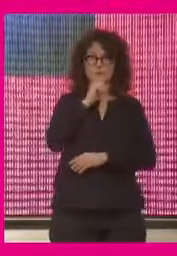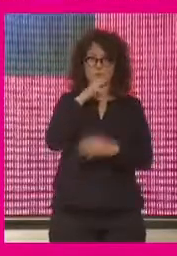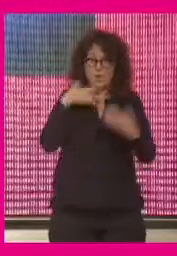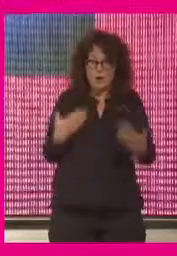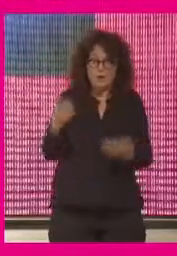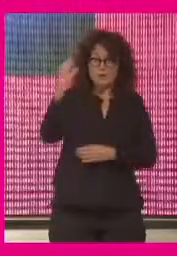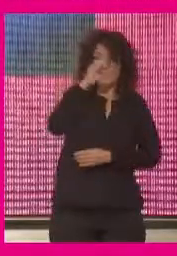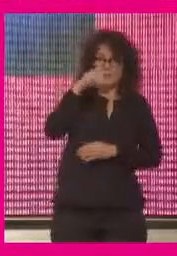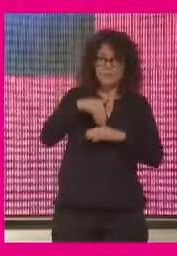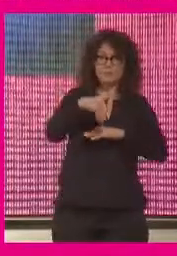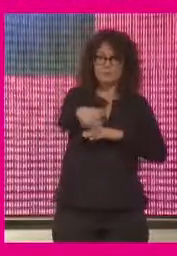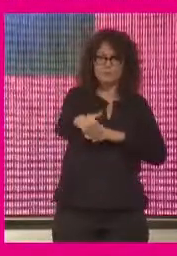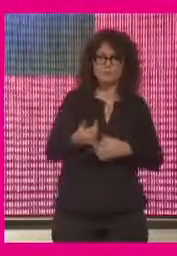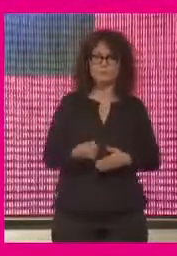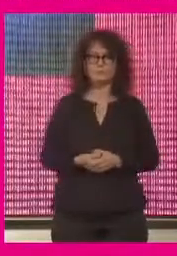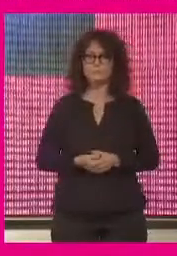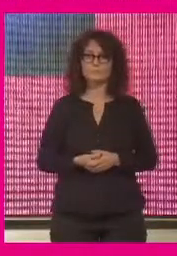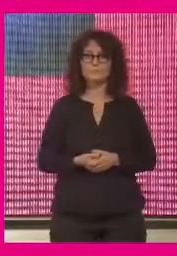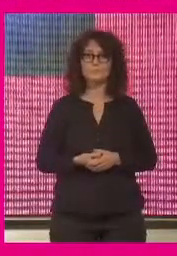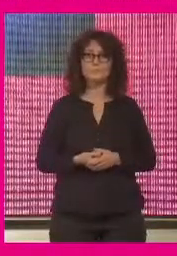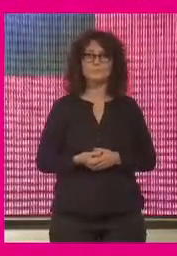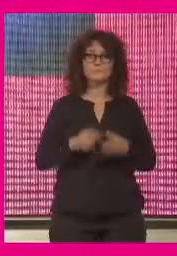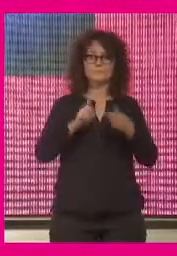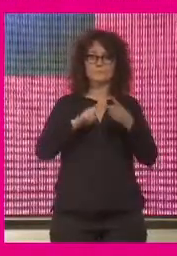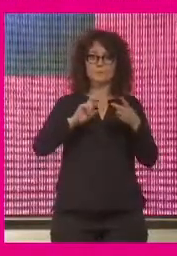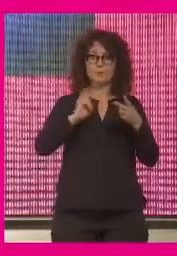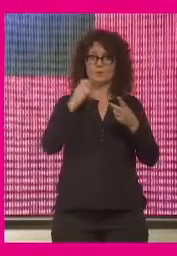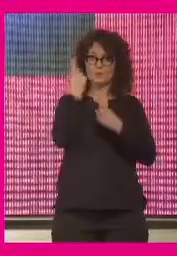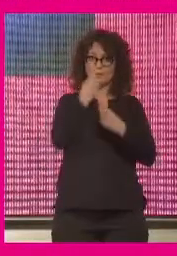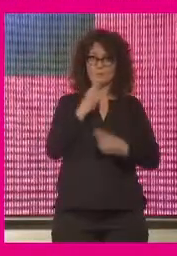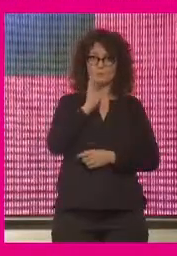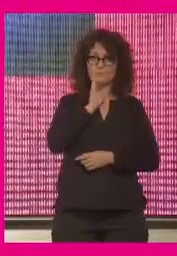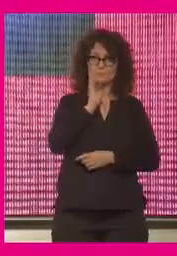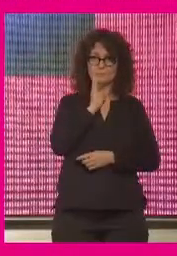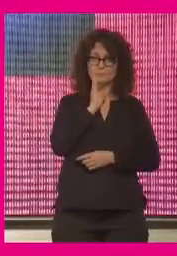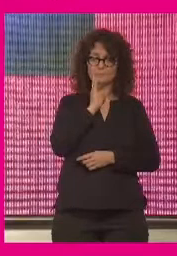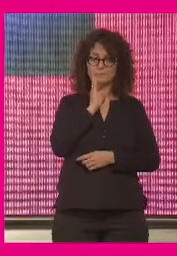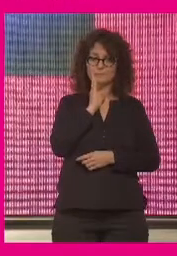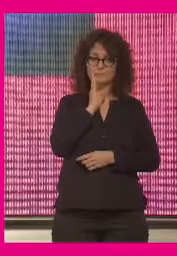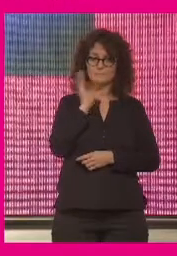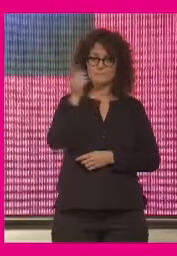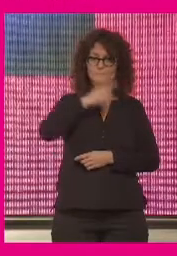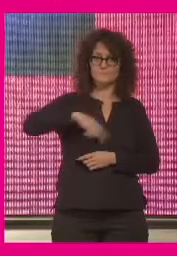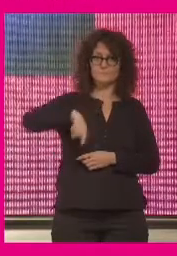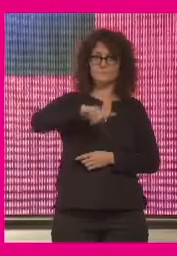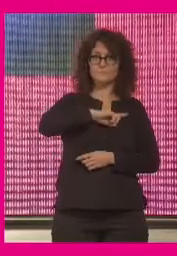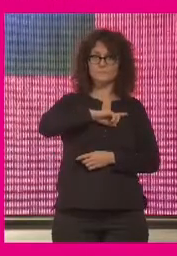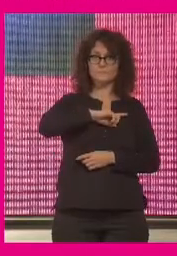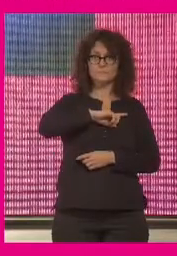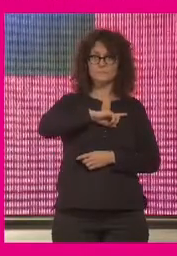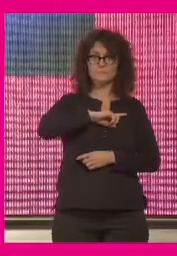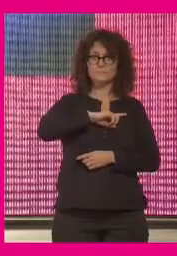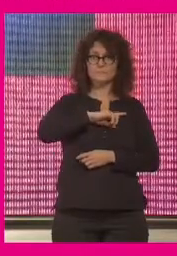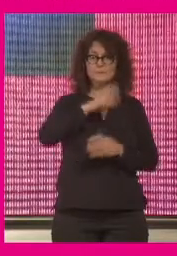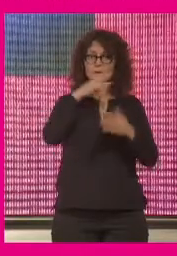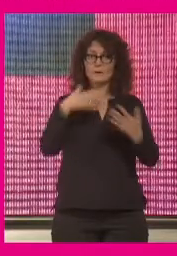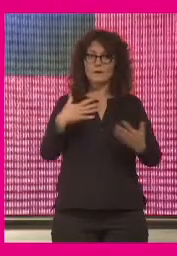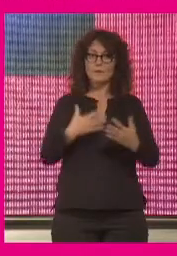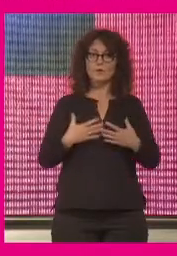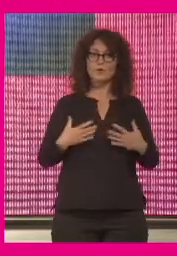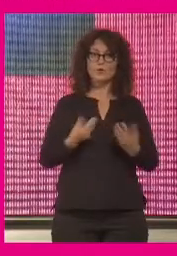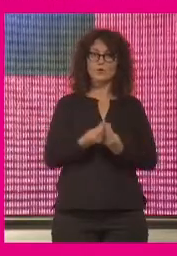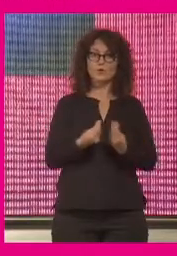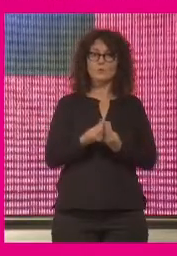ciencia en el futuro. Con respecto a la otra pregunta que hacías, a cómo conviviremos o cómo estamos conviviendo,